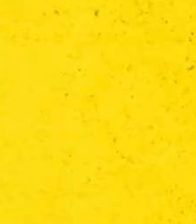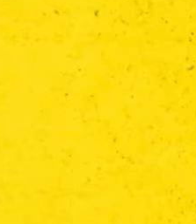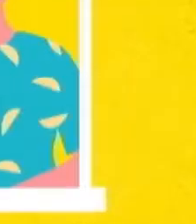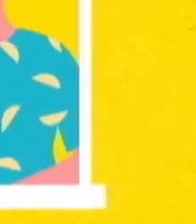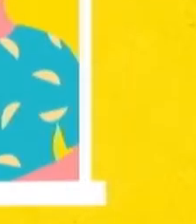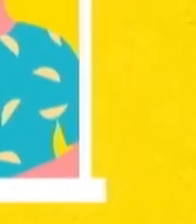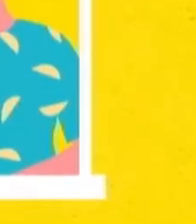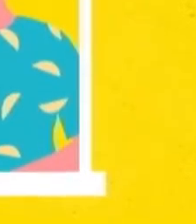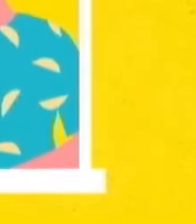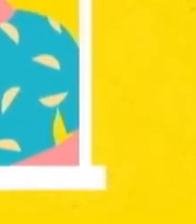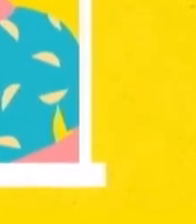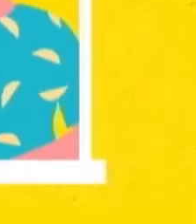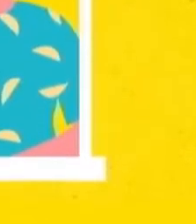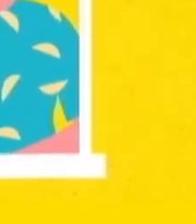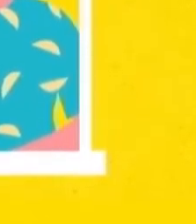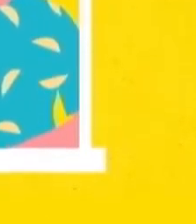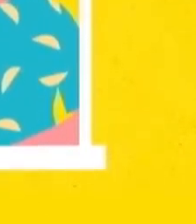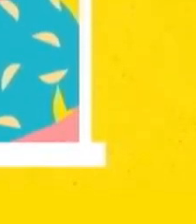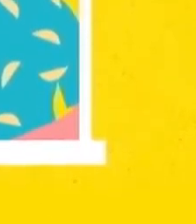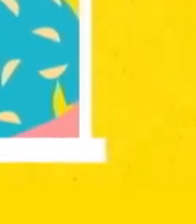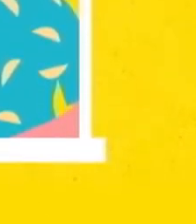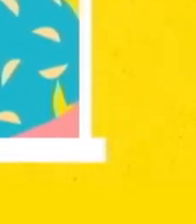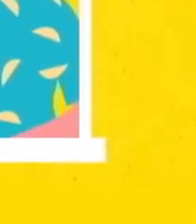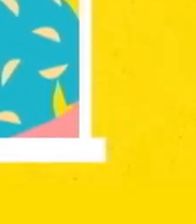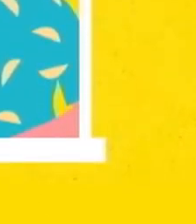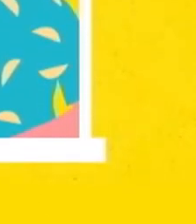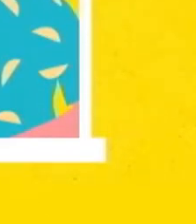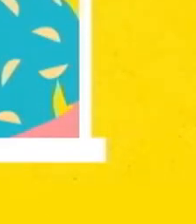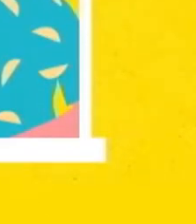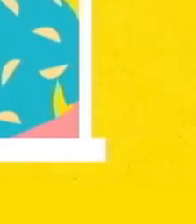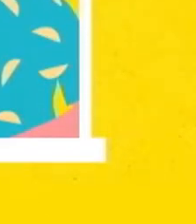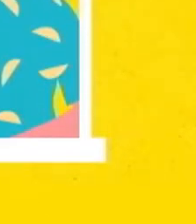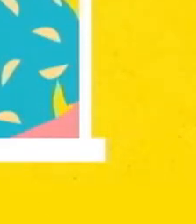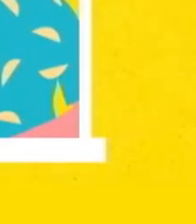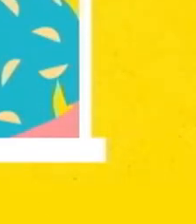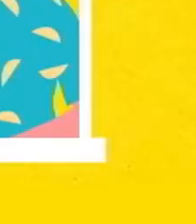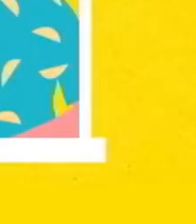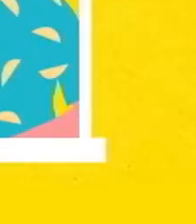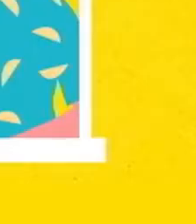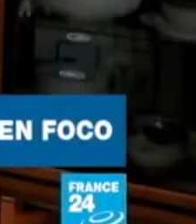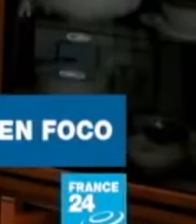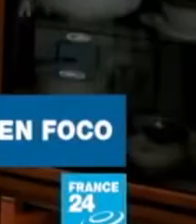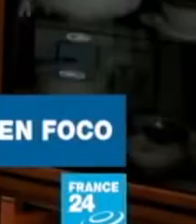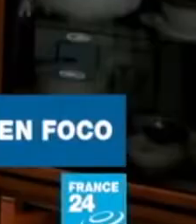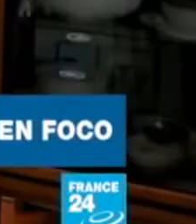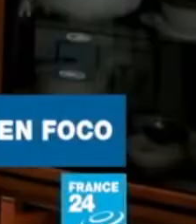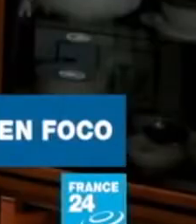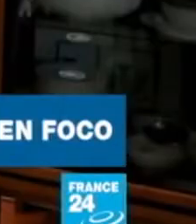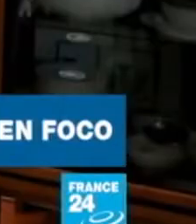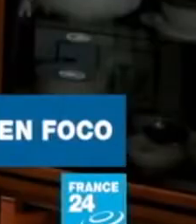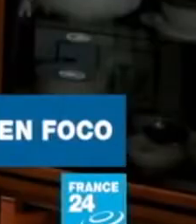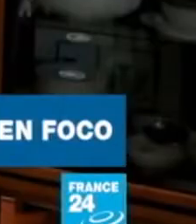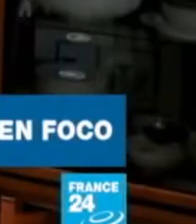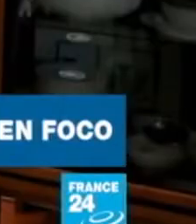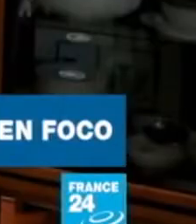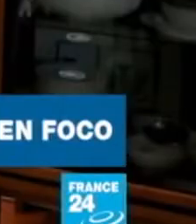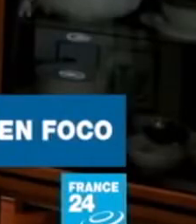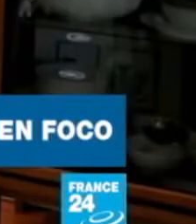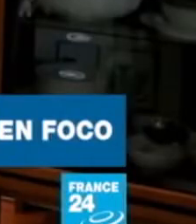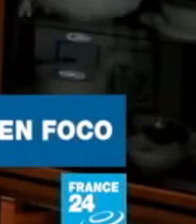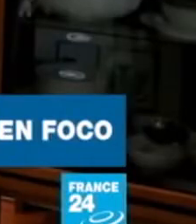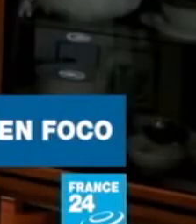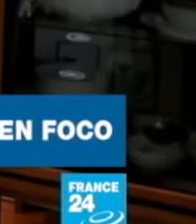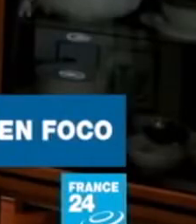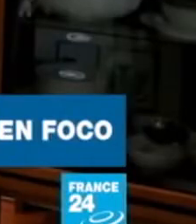población, en Costa Rica sabemos que si nos pasa algo, tenemos siempre un lugar donde ir. Me dijeron, su seguro no lo pagará.